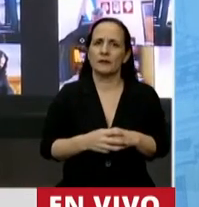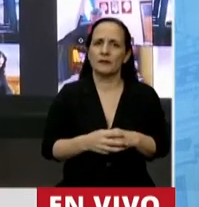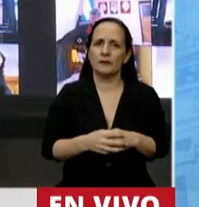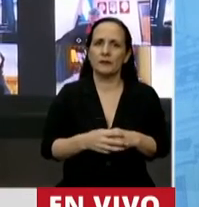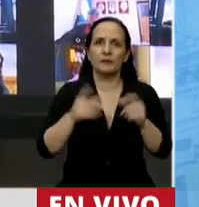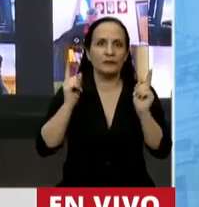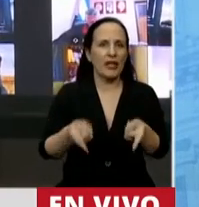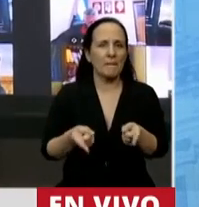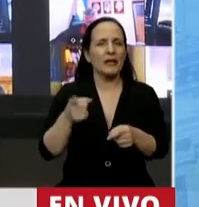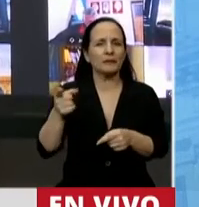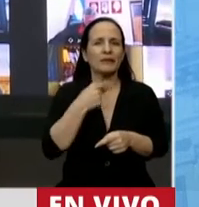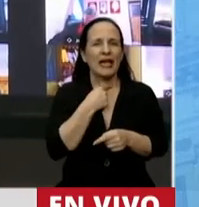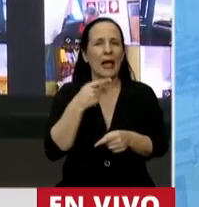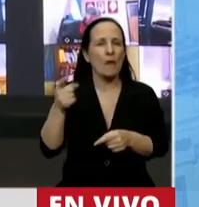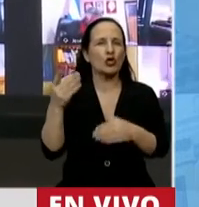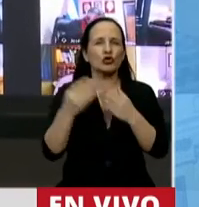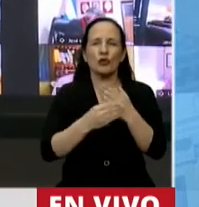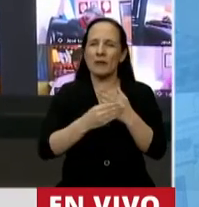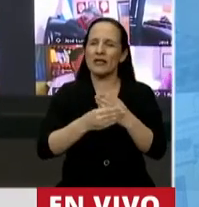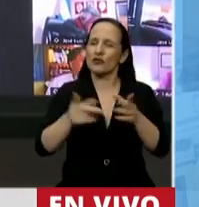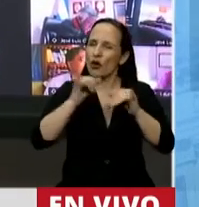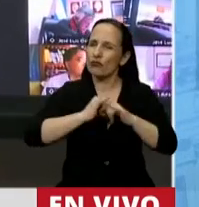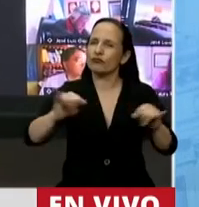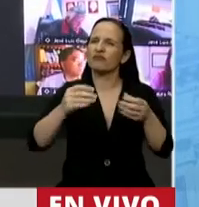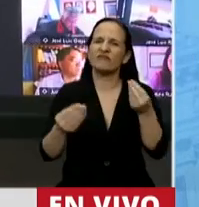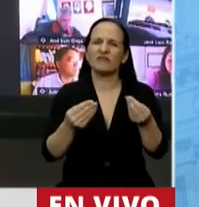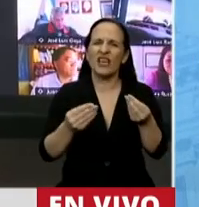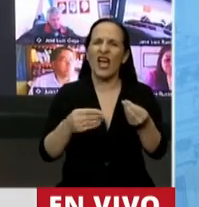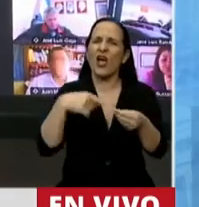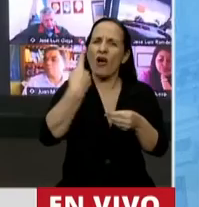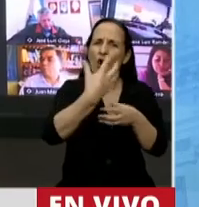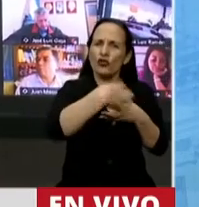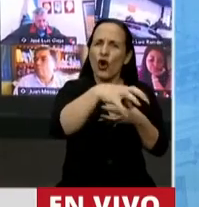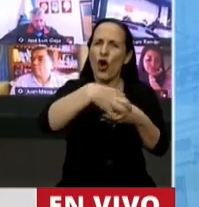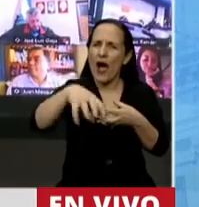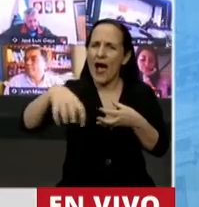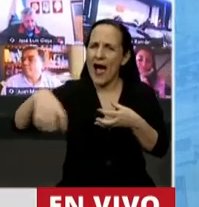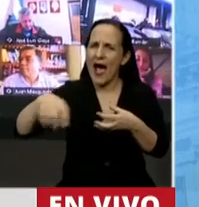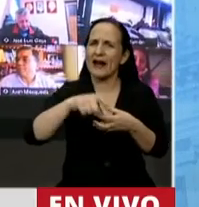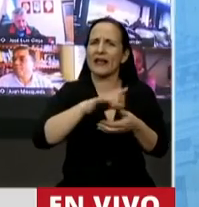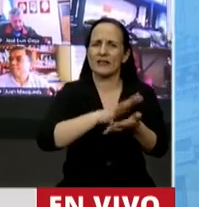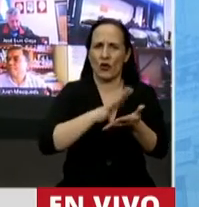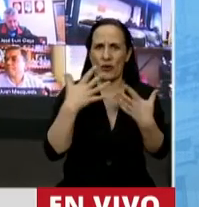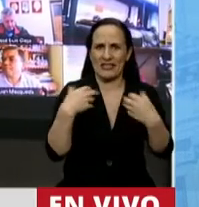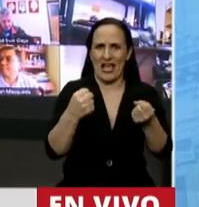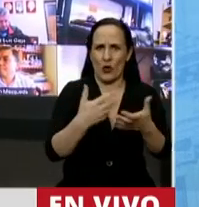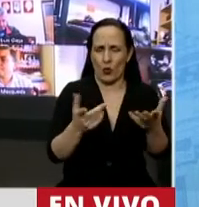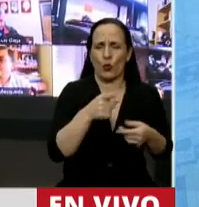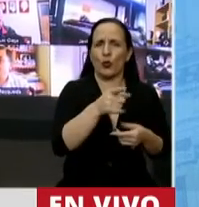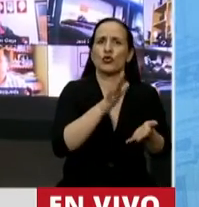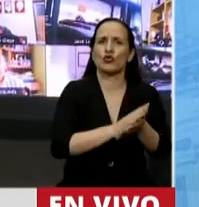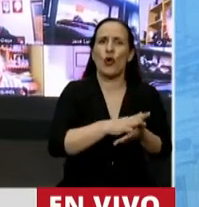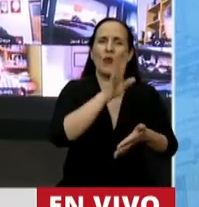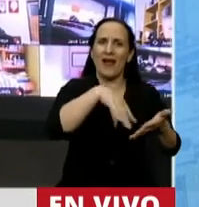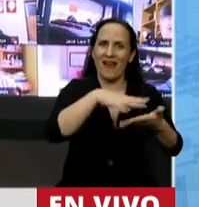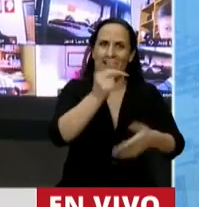Presidente, que informe cómo se han visto afectadas por la pandemia otras áreas importantes de la salud pública como el calendario